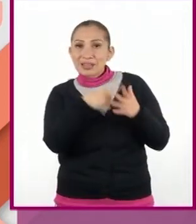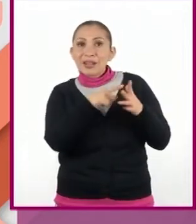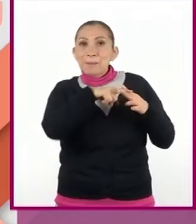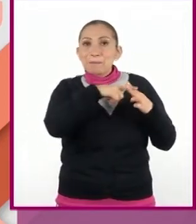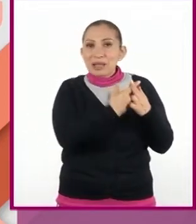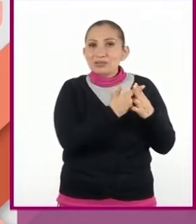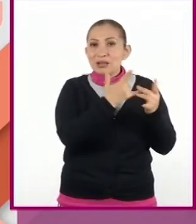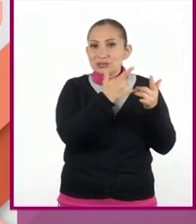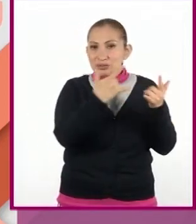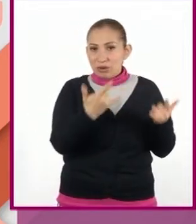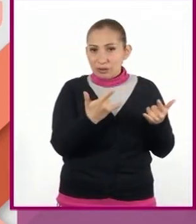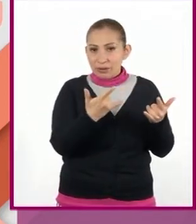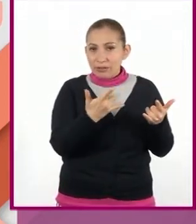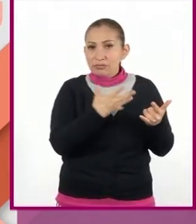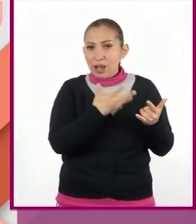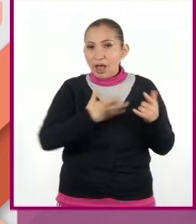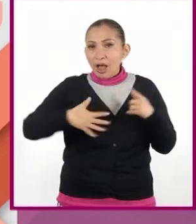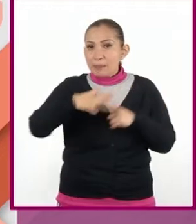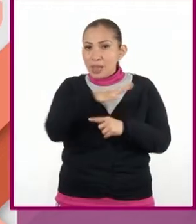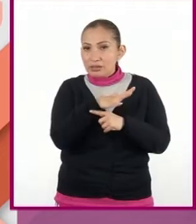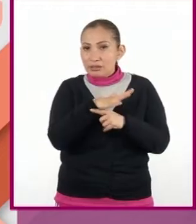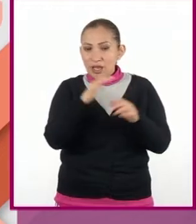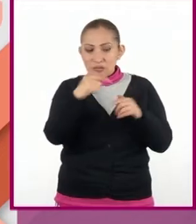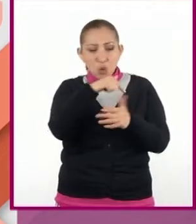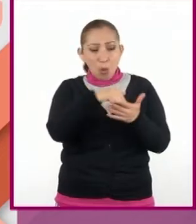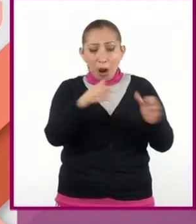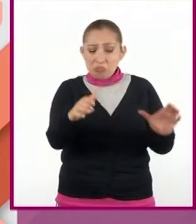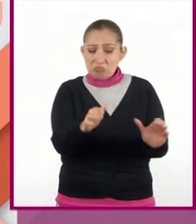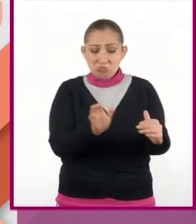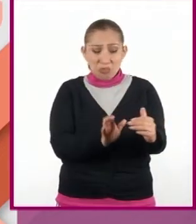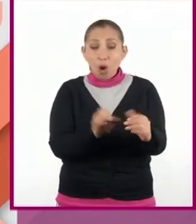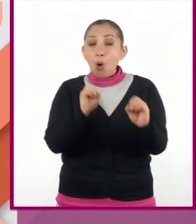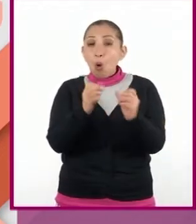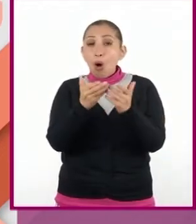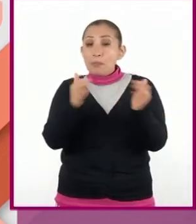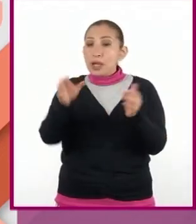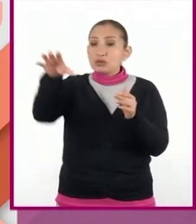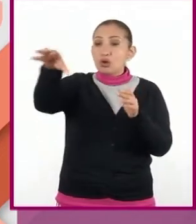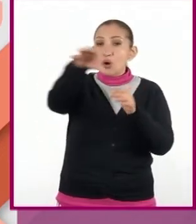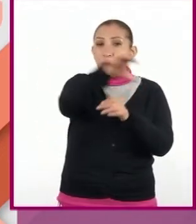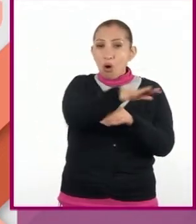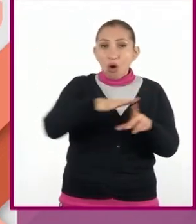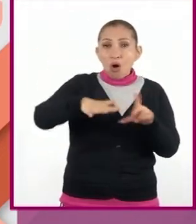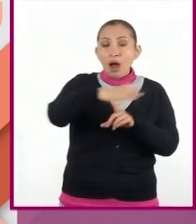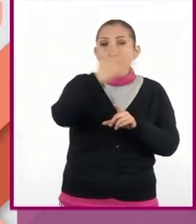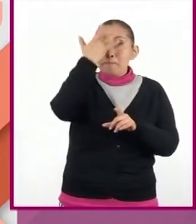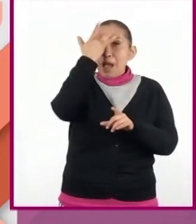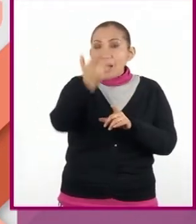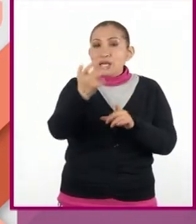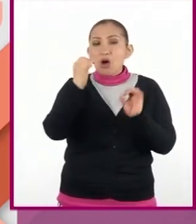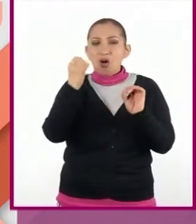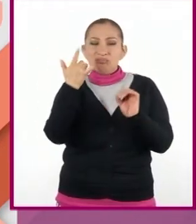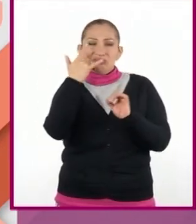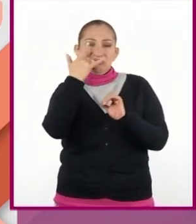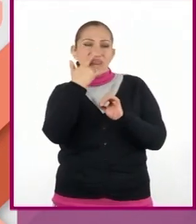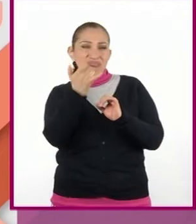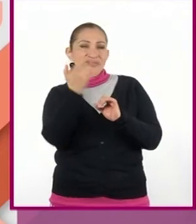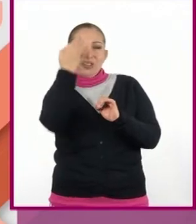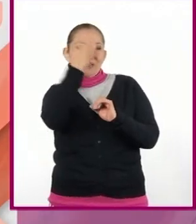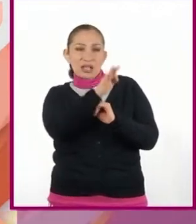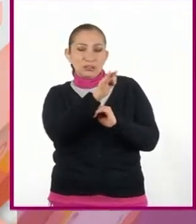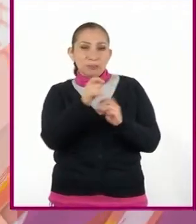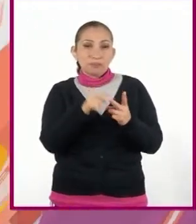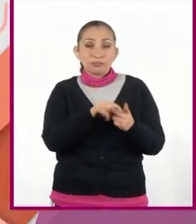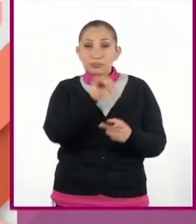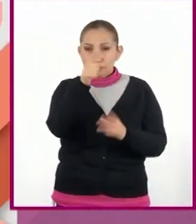principio de la historia. Tienen ambientes cerrados y abiertos en un contexto mágico e irreal. Veamos el